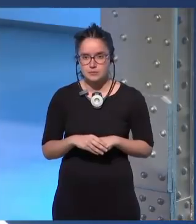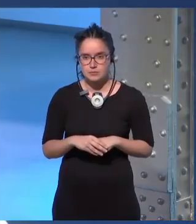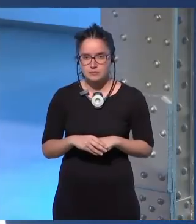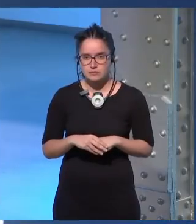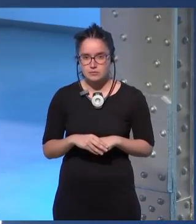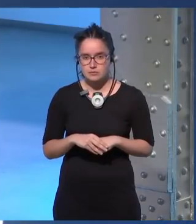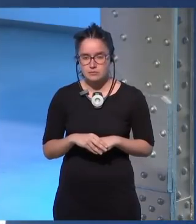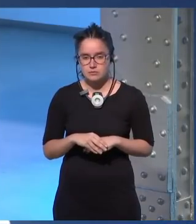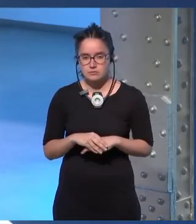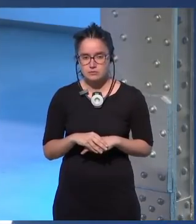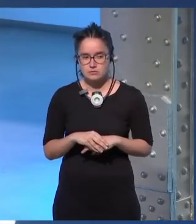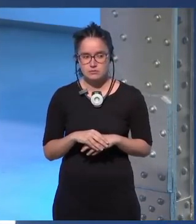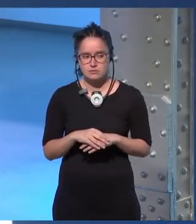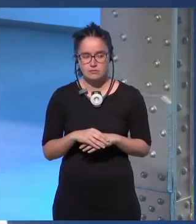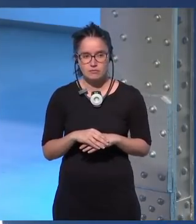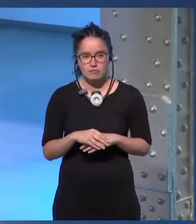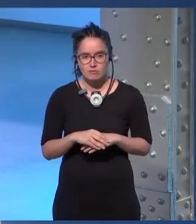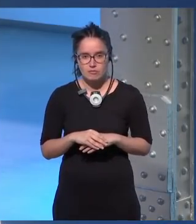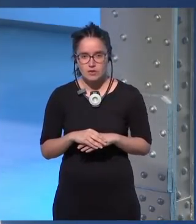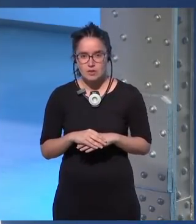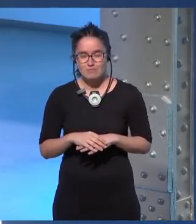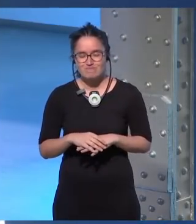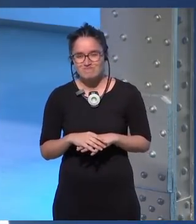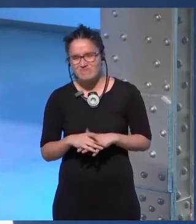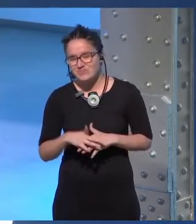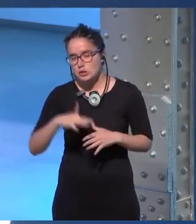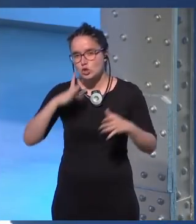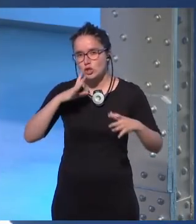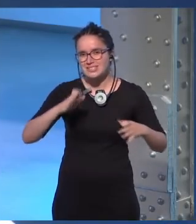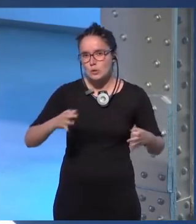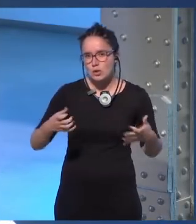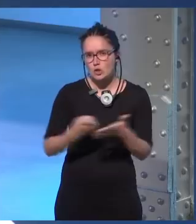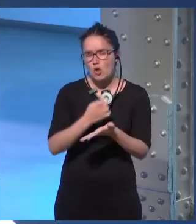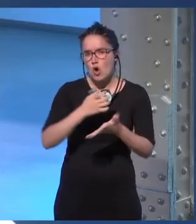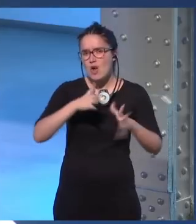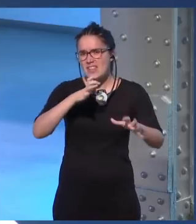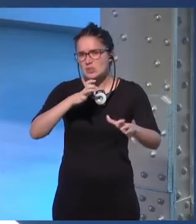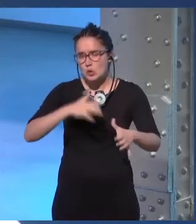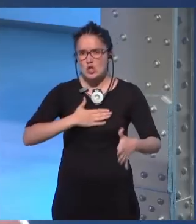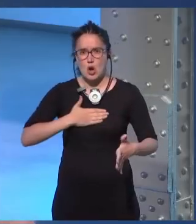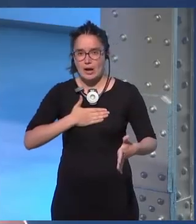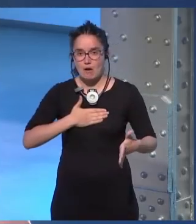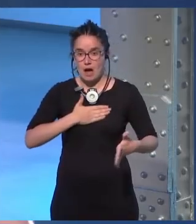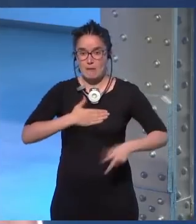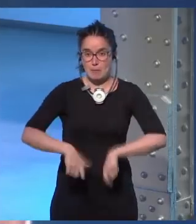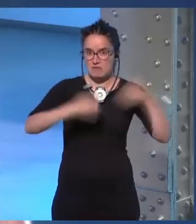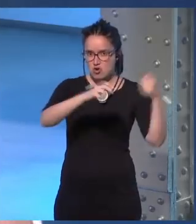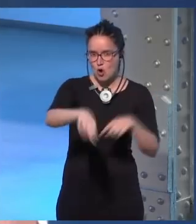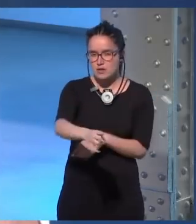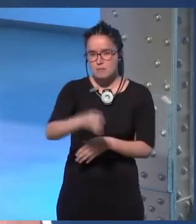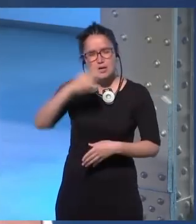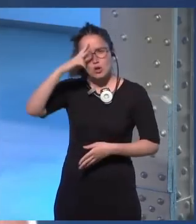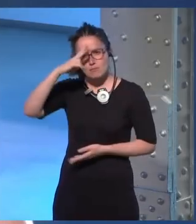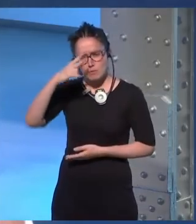¡Ay, chico! No estoy yo tan segura de que sea la destrucción de lo agradable. Lo que me